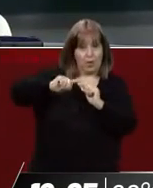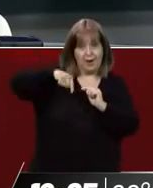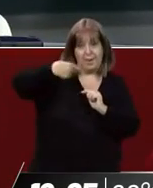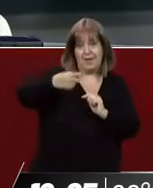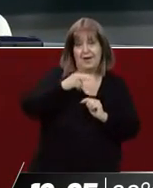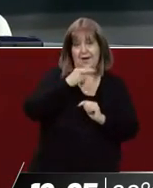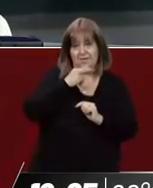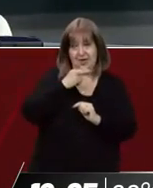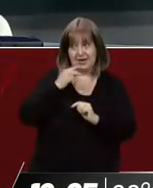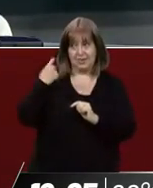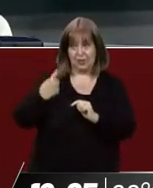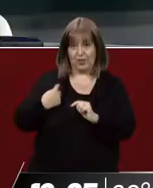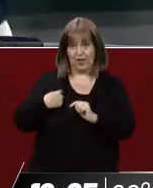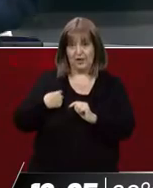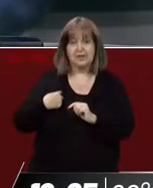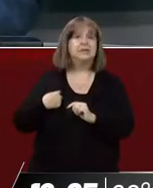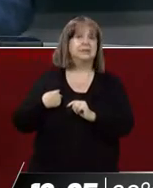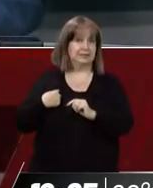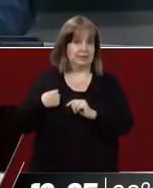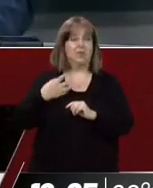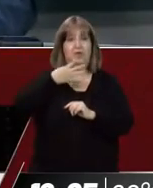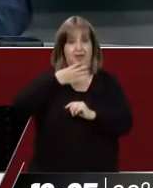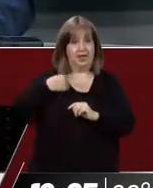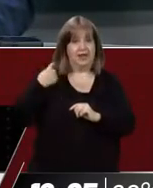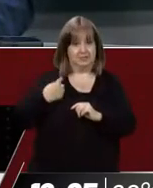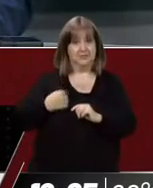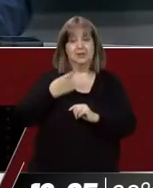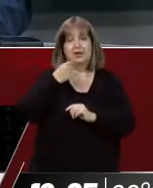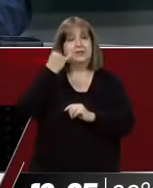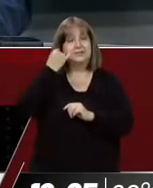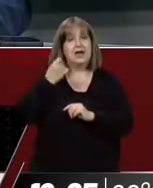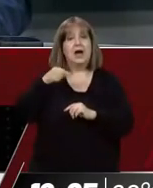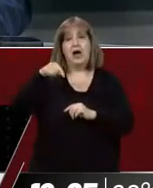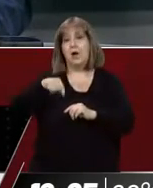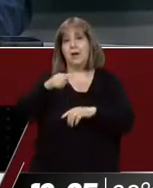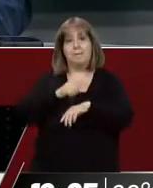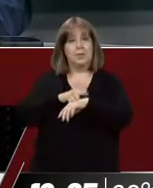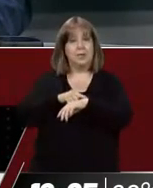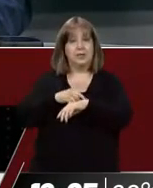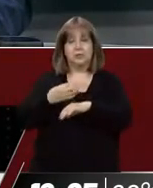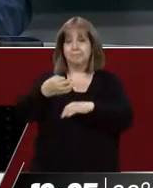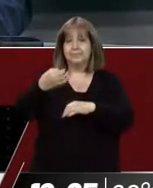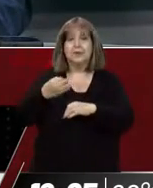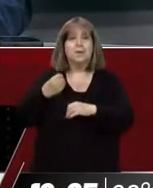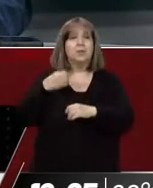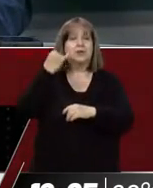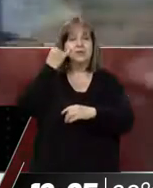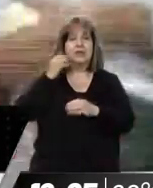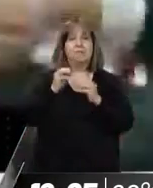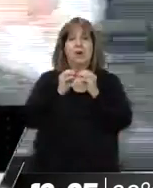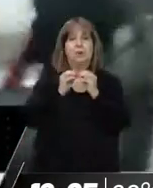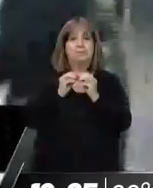viernes. Exactamente, son horas decisivas las que se están viviendo por estas horas en cuanto a la situación procesal de Luis